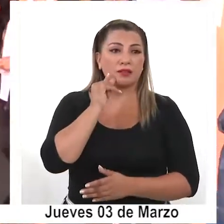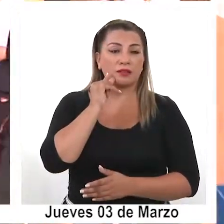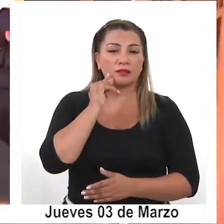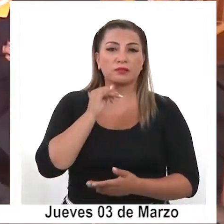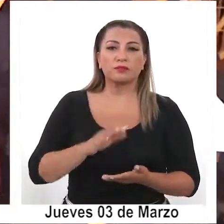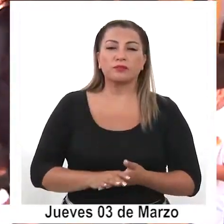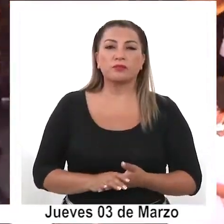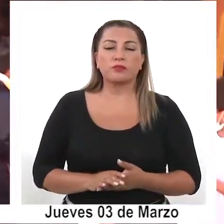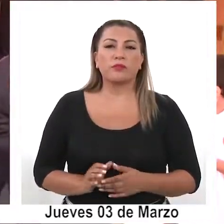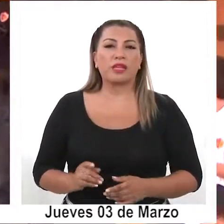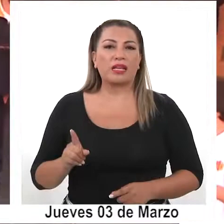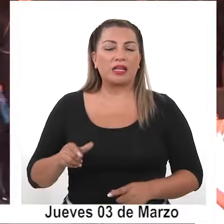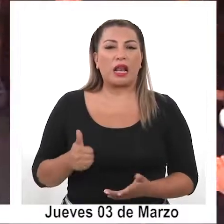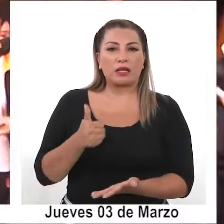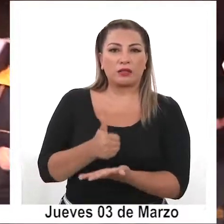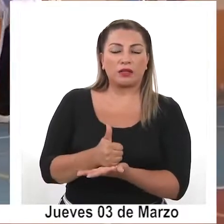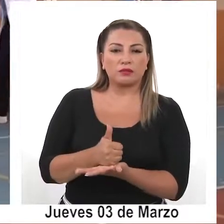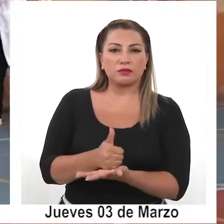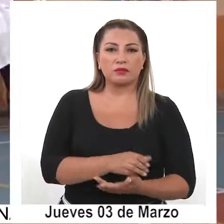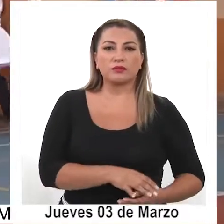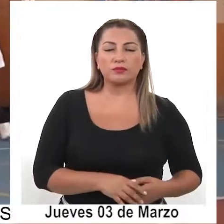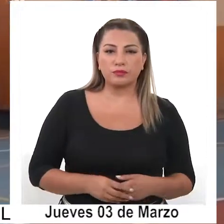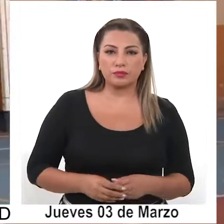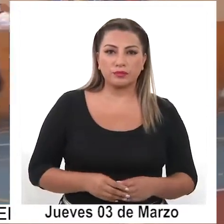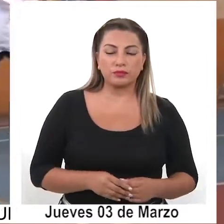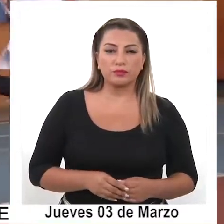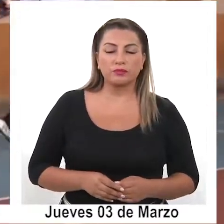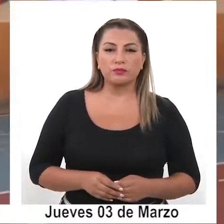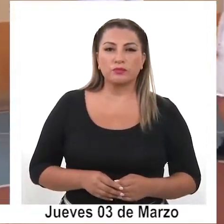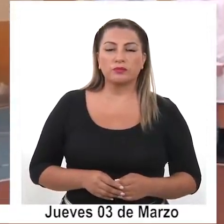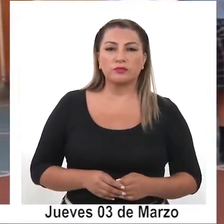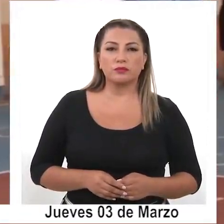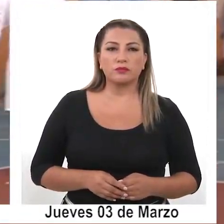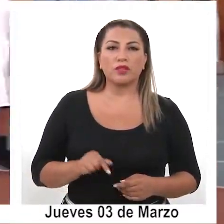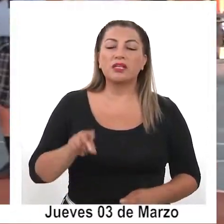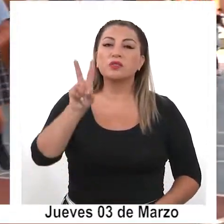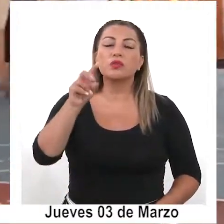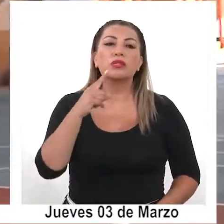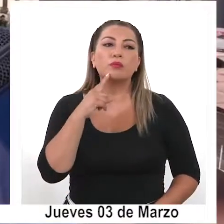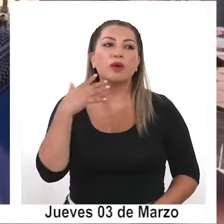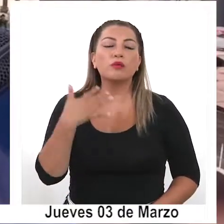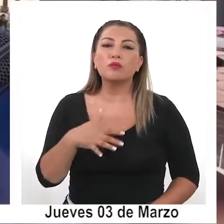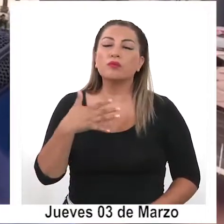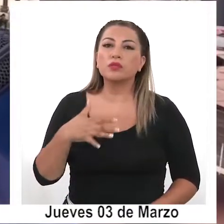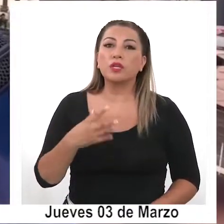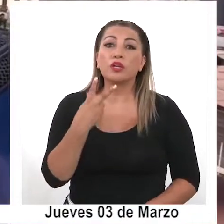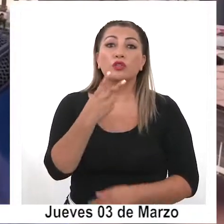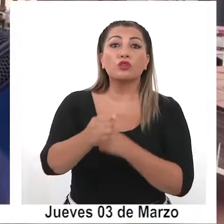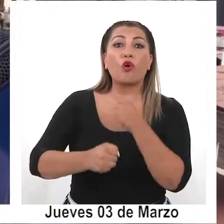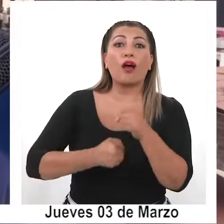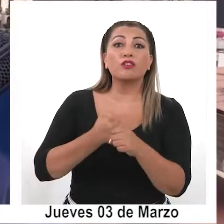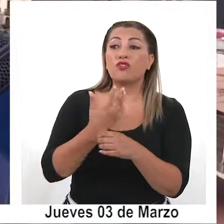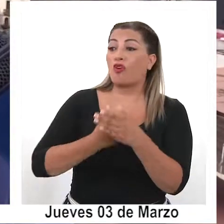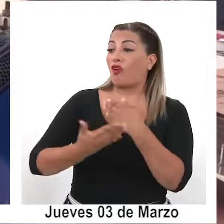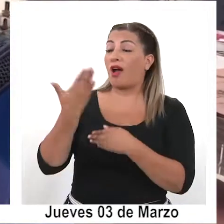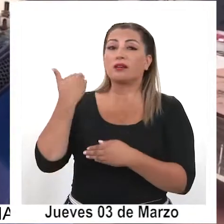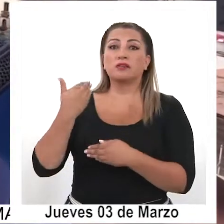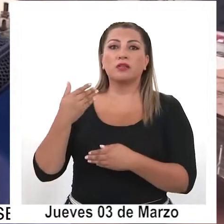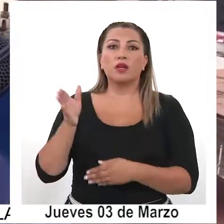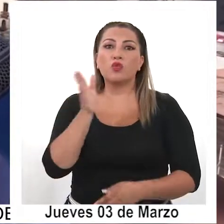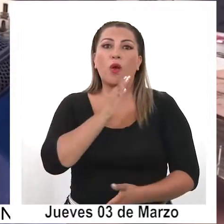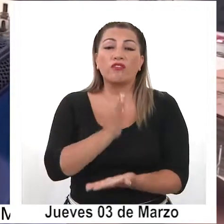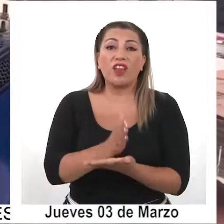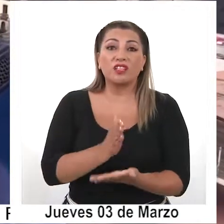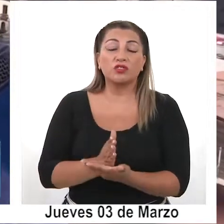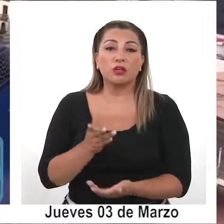el mayor sostenedor de la región. Acá hay un punto muy importante porque en los dos años anteriores en que no era obligatorio,